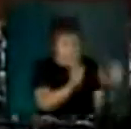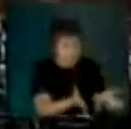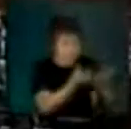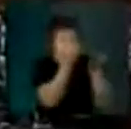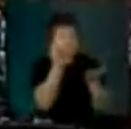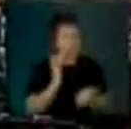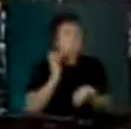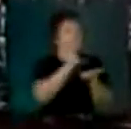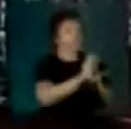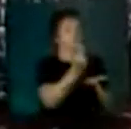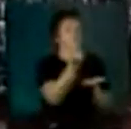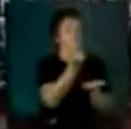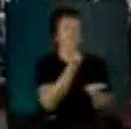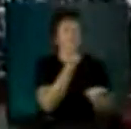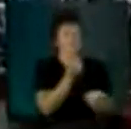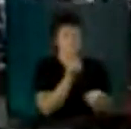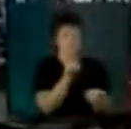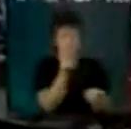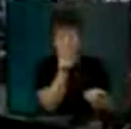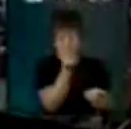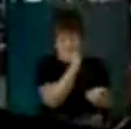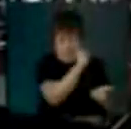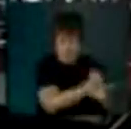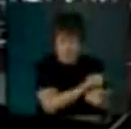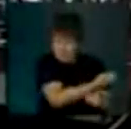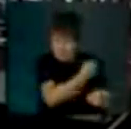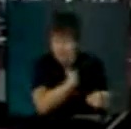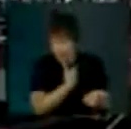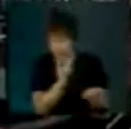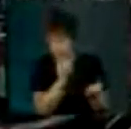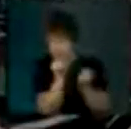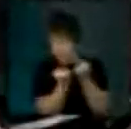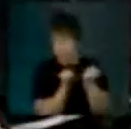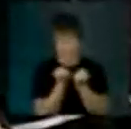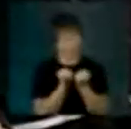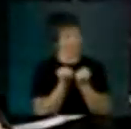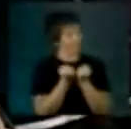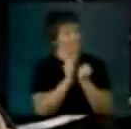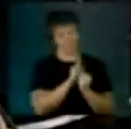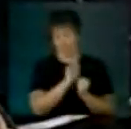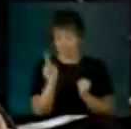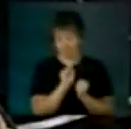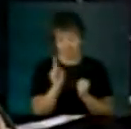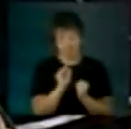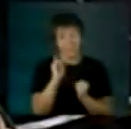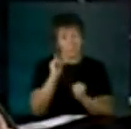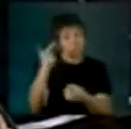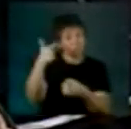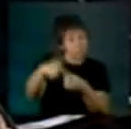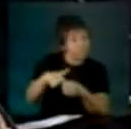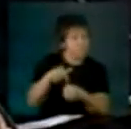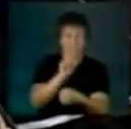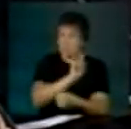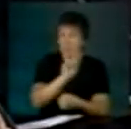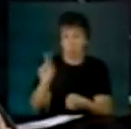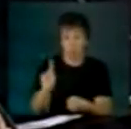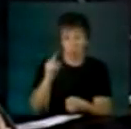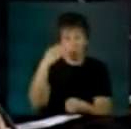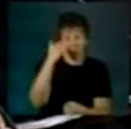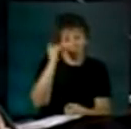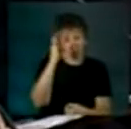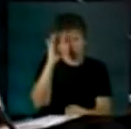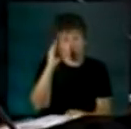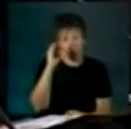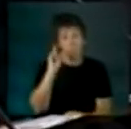que no son económicamente rentables, incluidos los biocombustibles. En estos